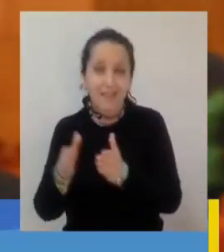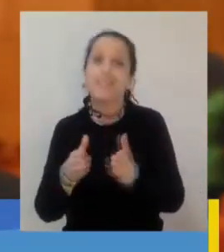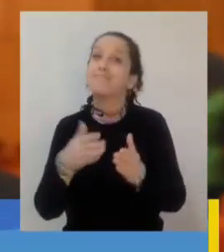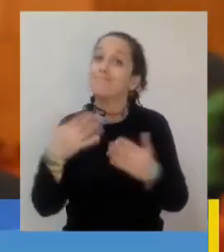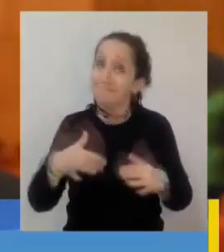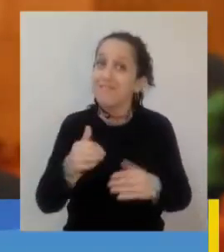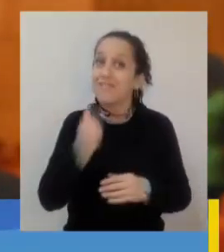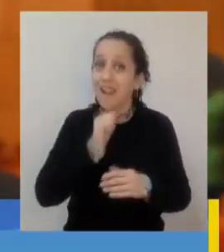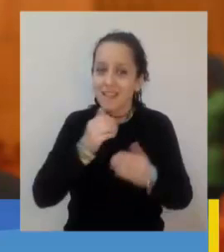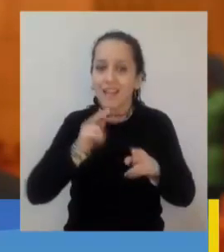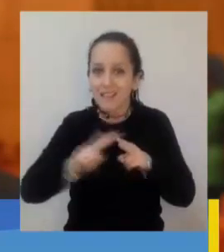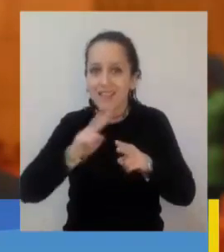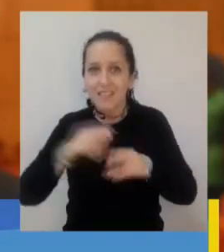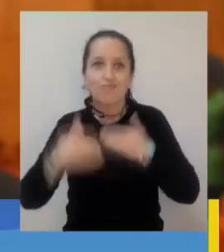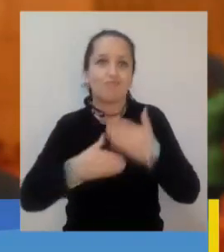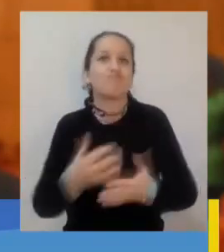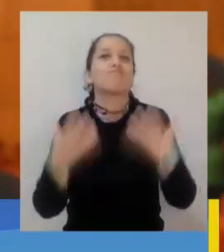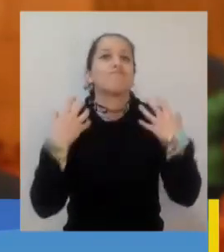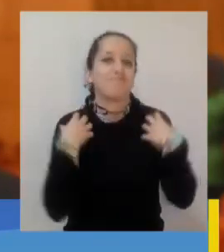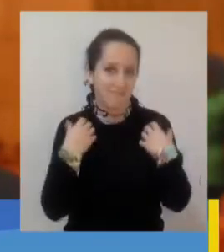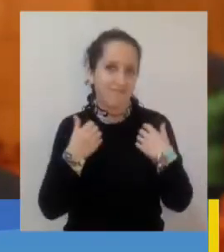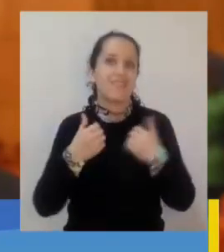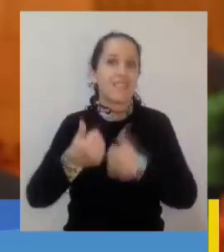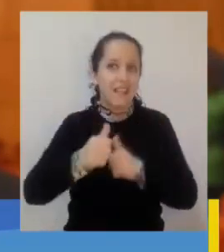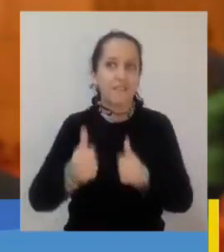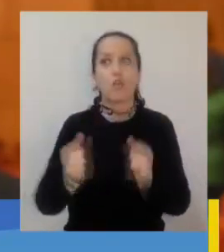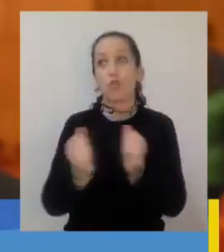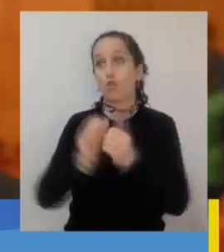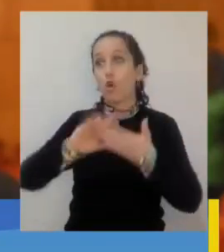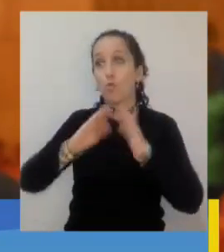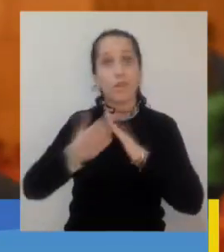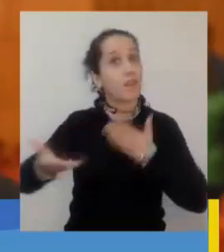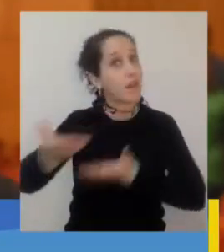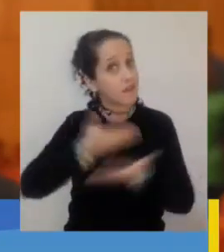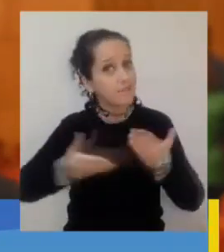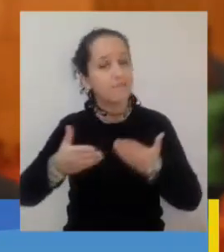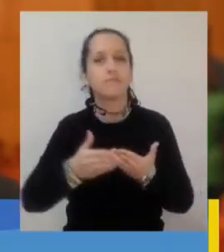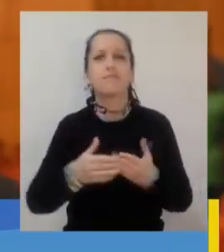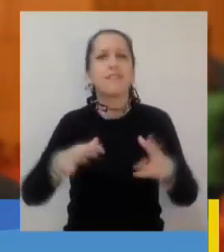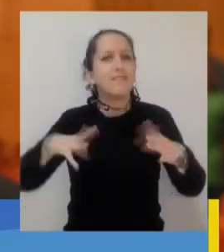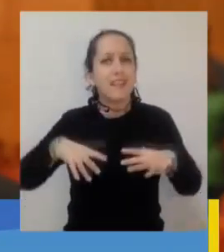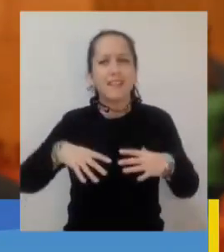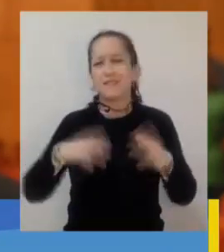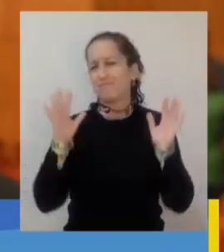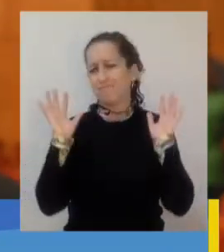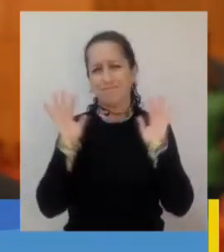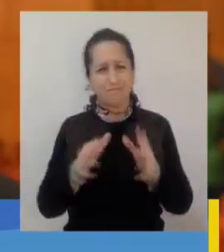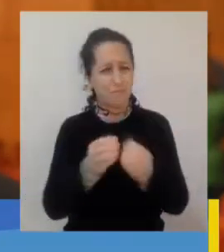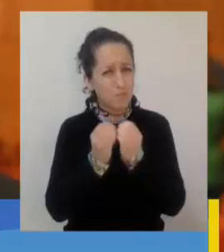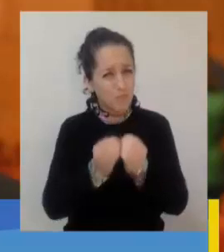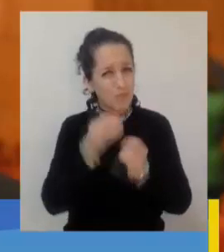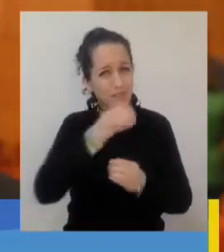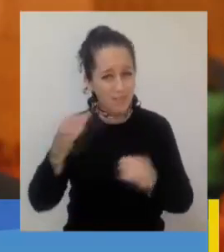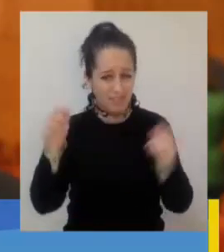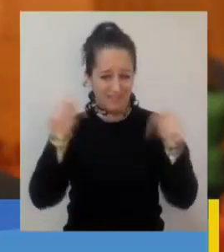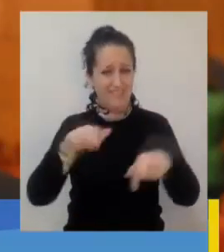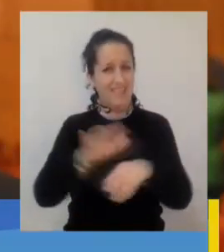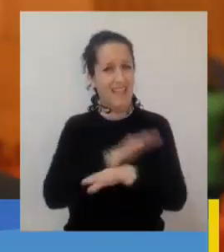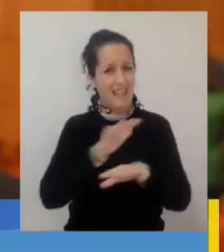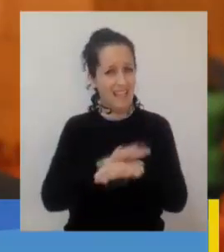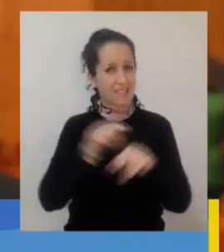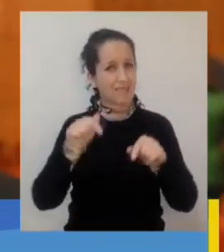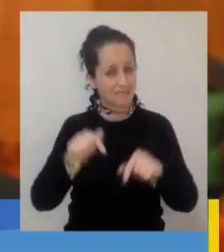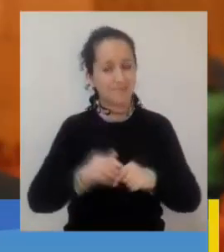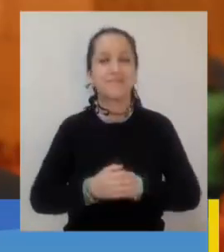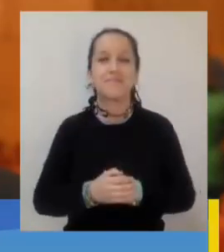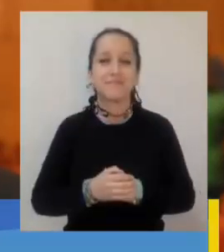son parte de los desafíos que hemos asumido con la comunidad. Así que muy felices también por la gran cantidad de personas que repletó el Teatro Concepción, acá